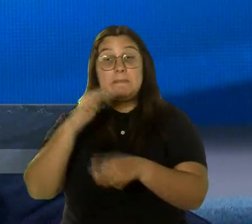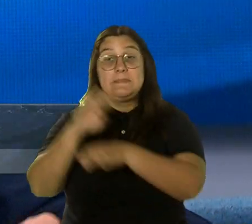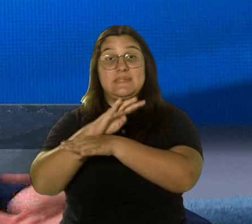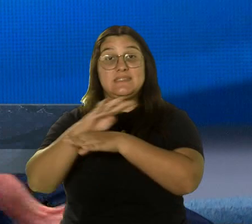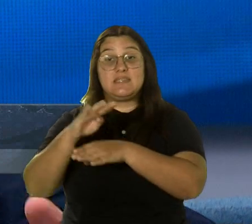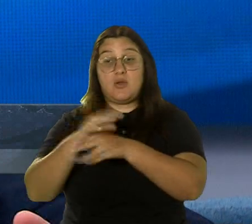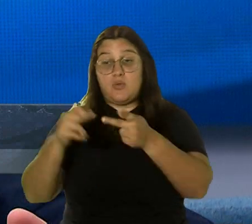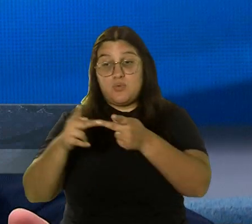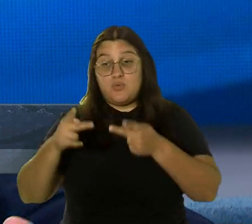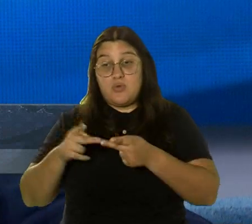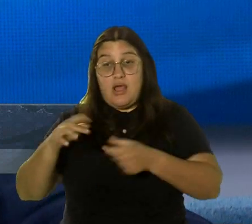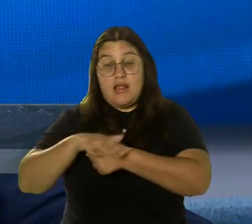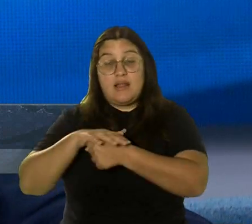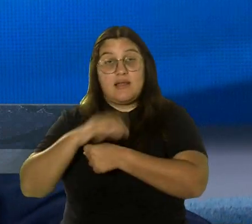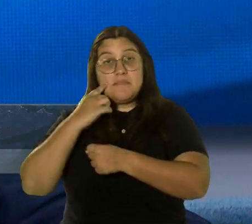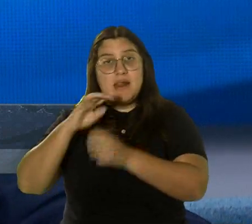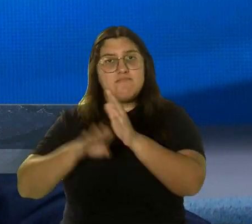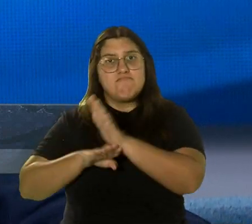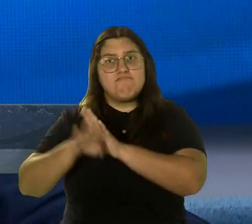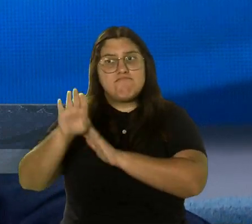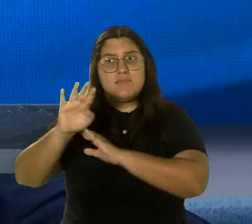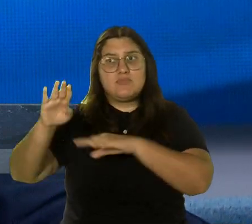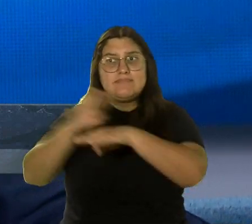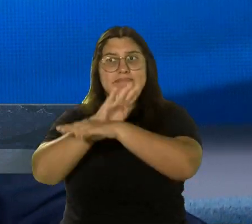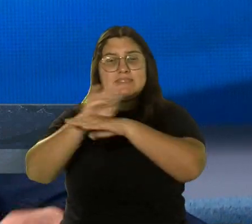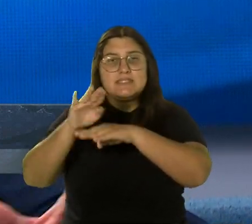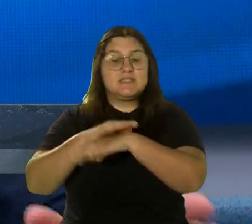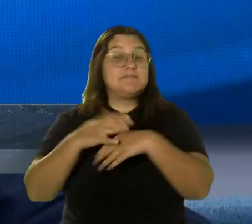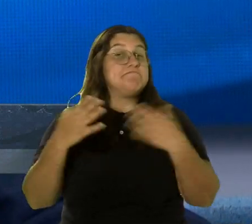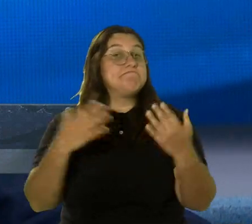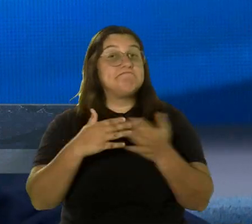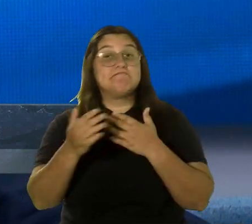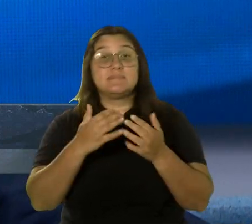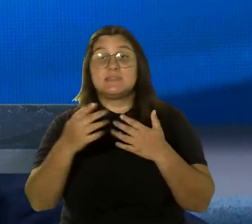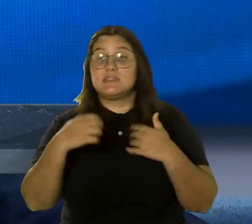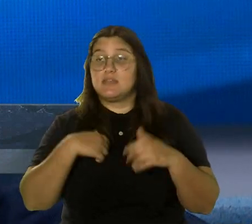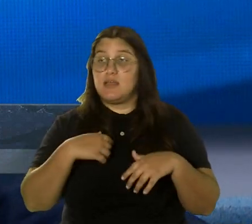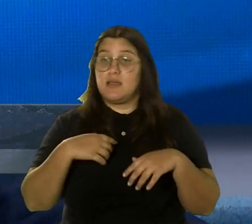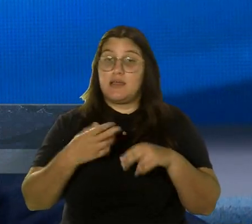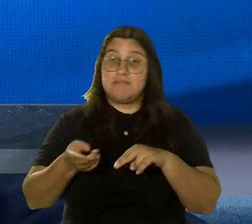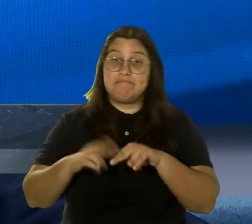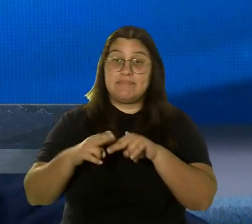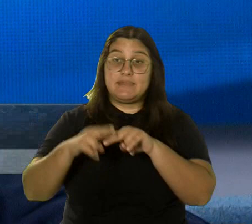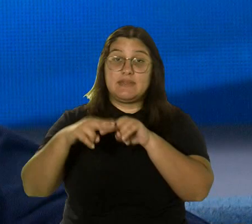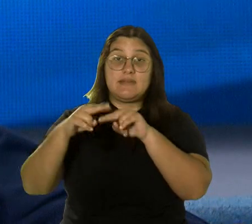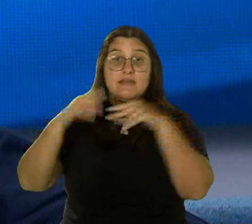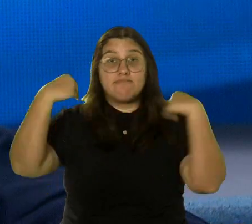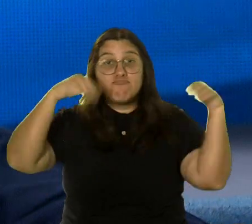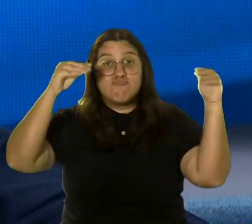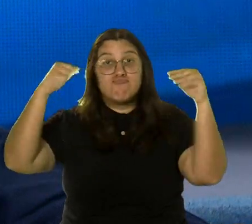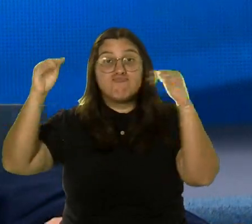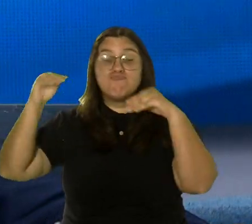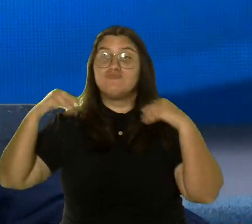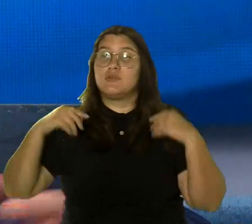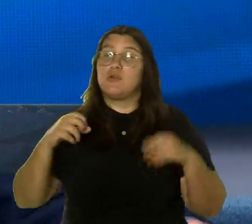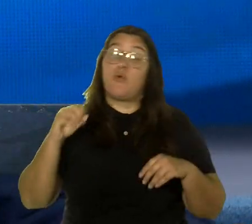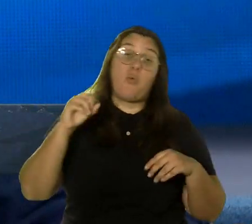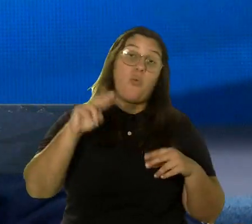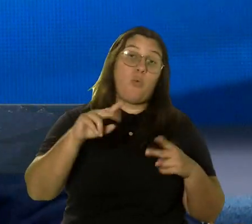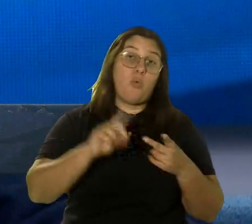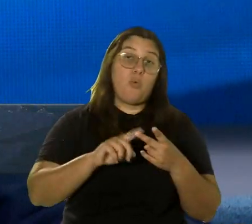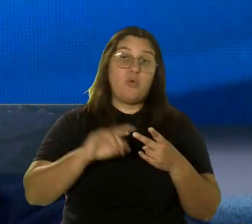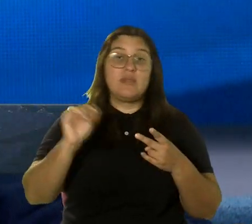a crecer sus negocios, ya sea aumentando sus ventas a través de estrategias de mercadeo o la